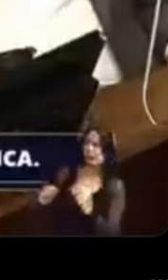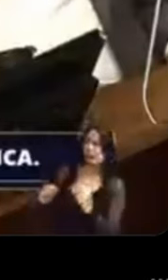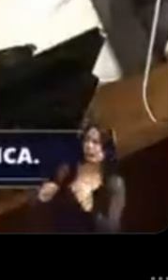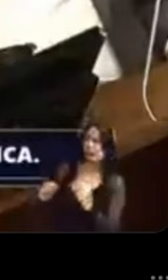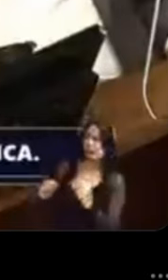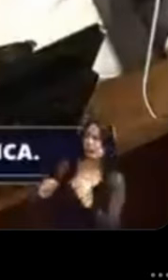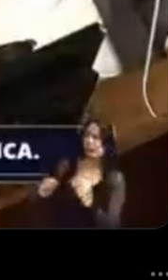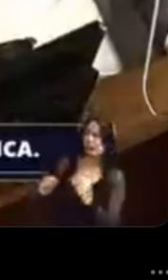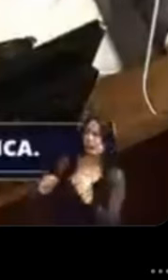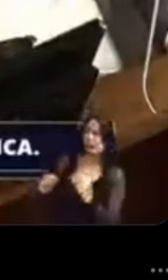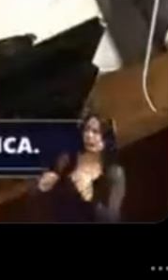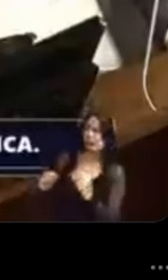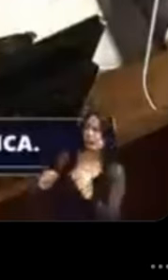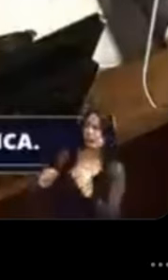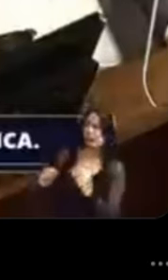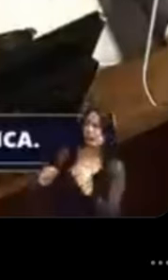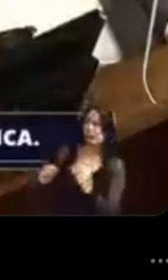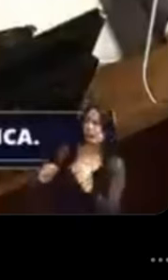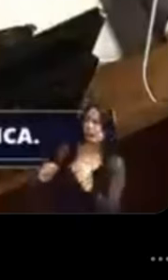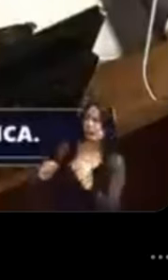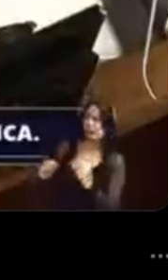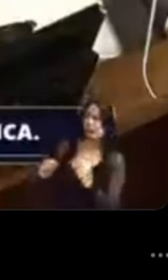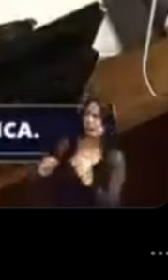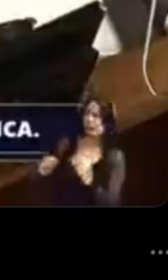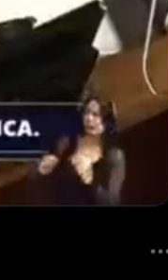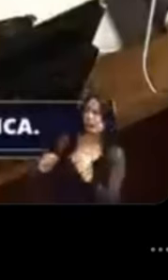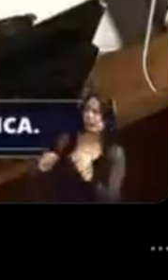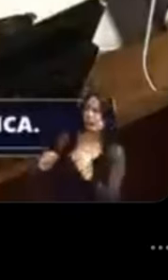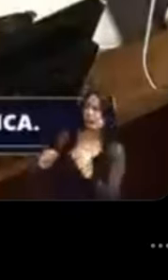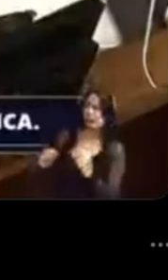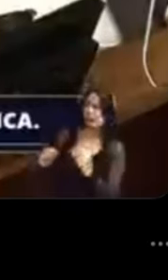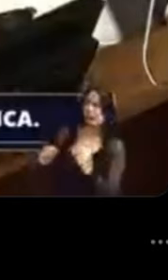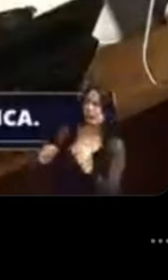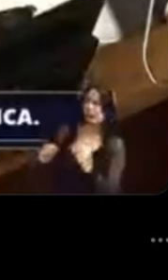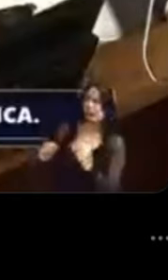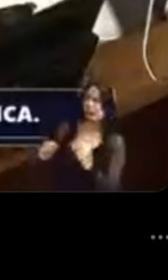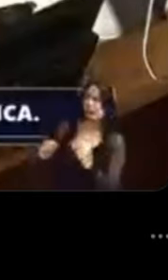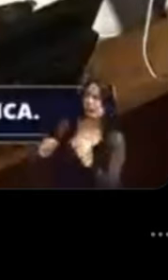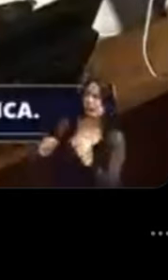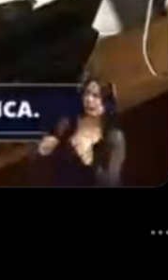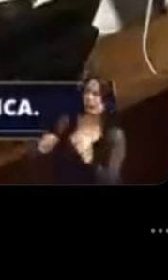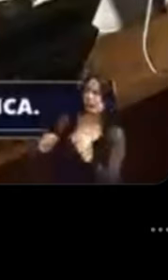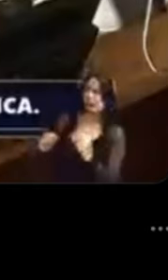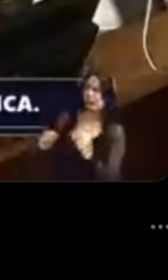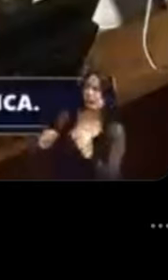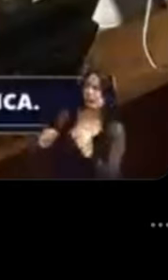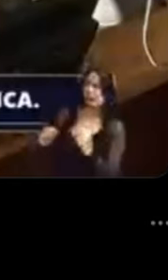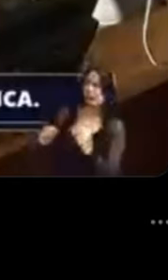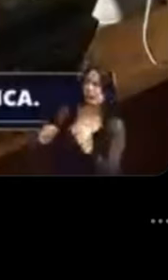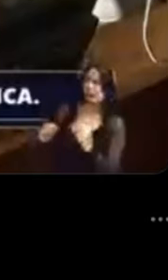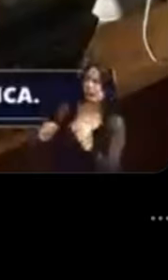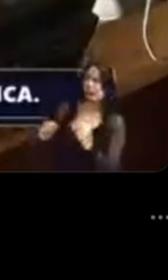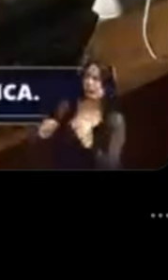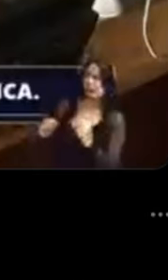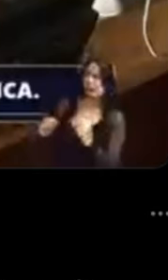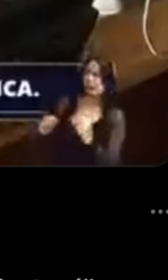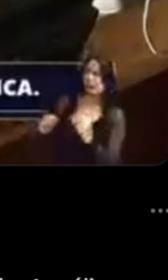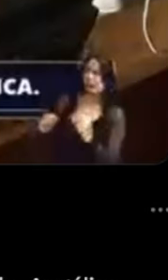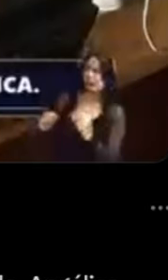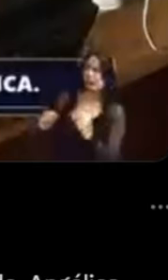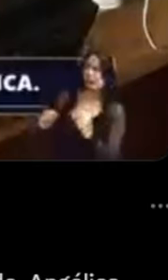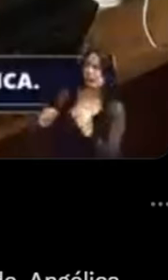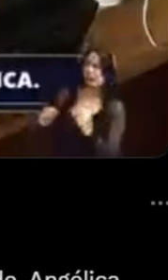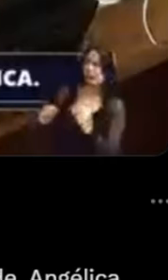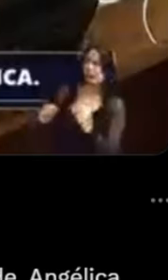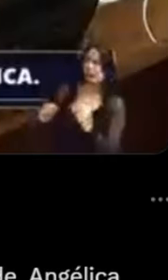senadora, ceñirse a la discusión en la que estamos. Presidenta, primero no acepto su comentario de falta